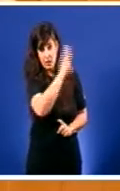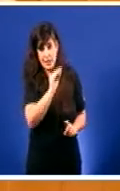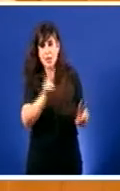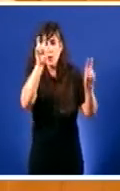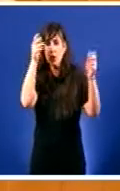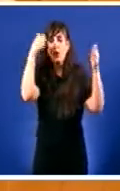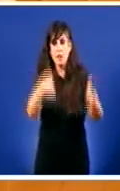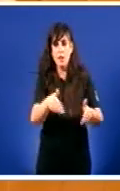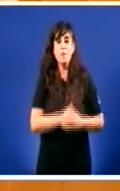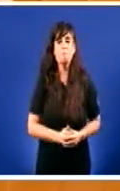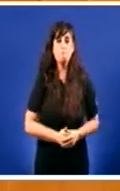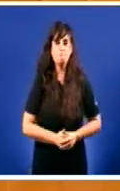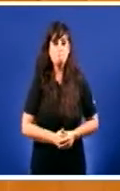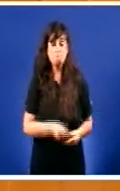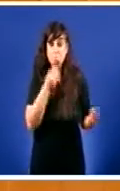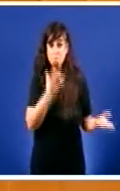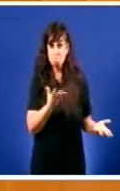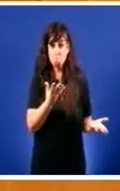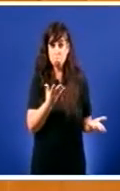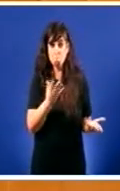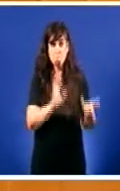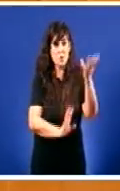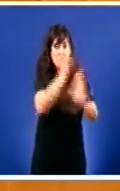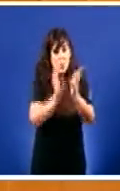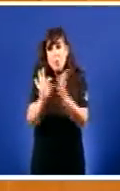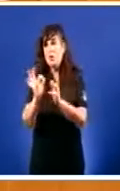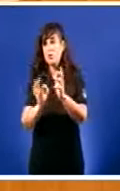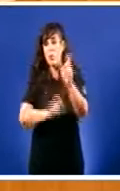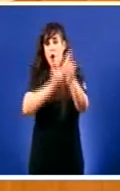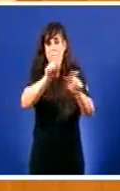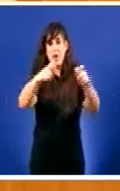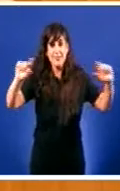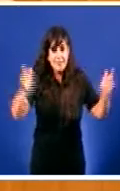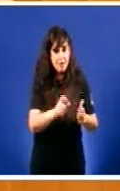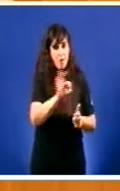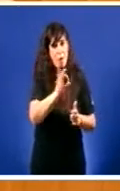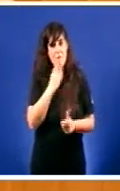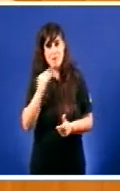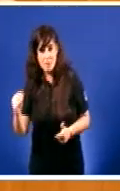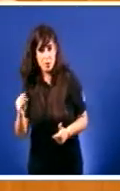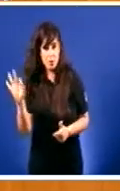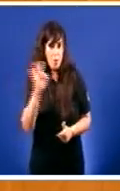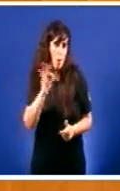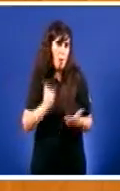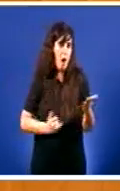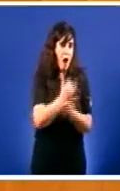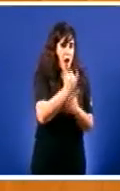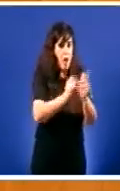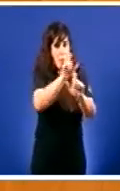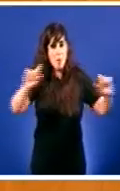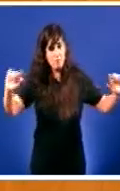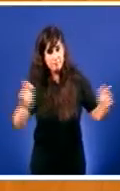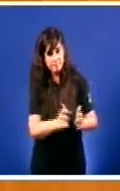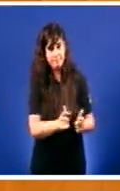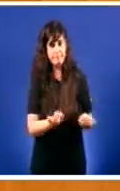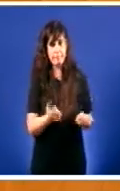O problema dos lumes, o despovoamento, o envellecemento, a perda de poboación agraria Ou a